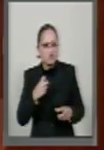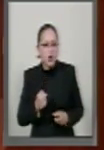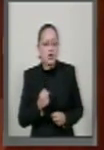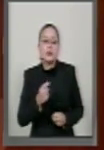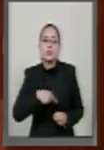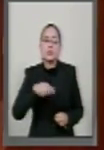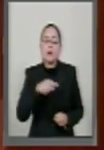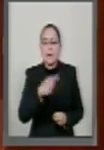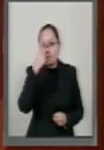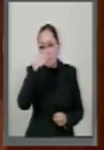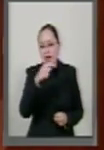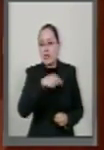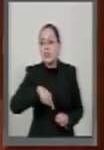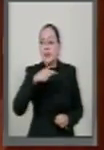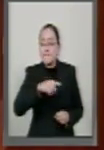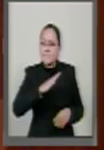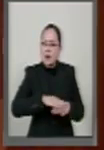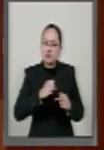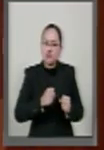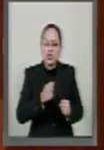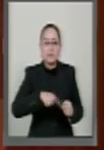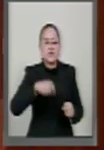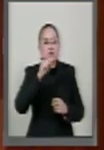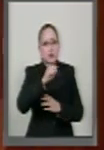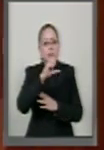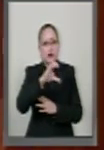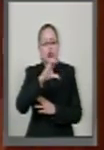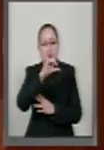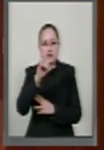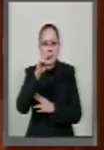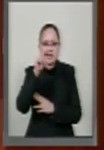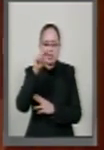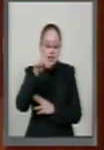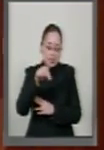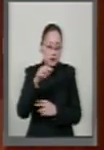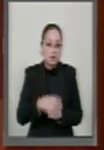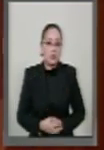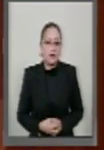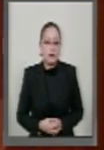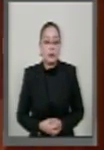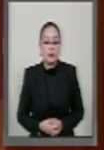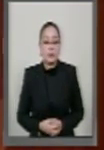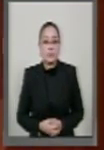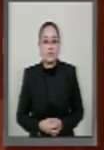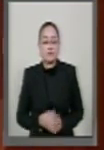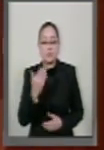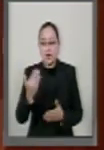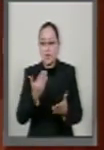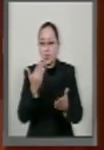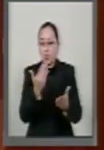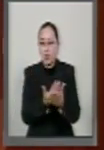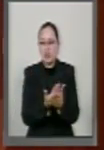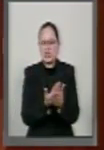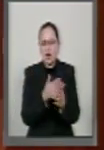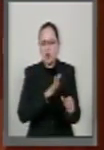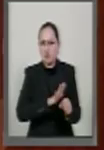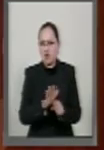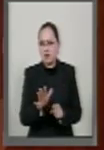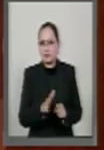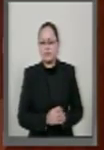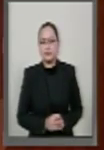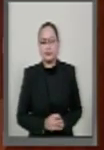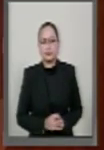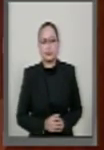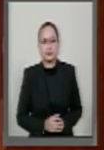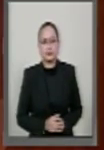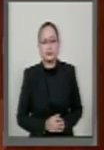que venga a fortalecer a la Suprema Corte de Justicia de la Nación. La propuesta consiste en